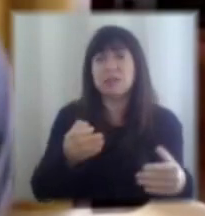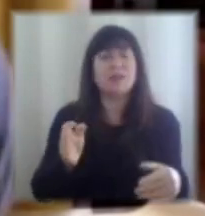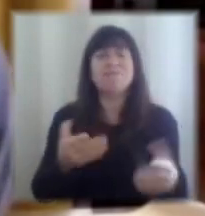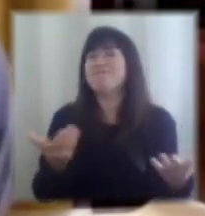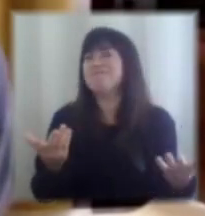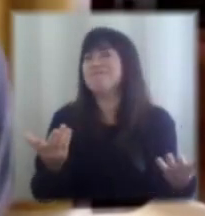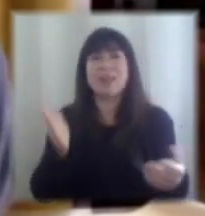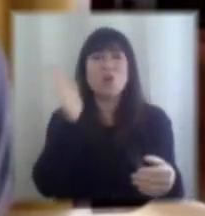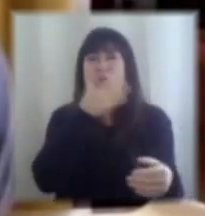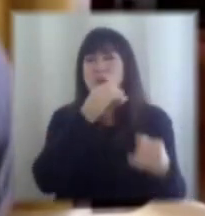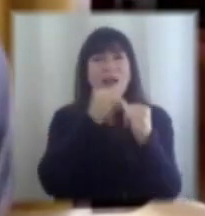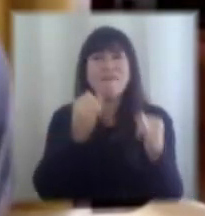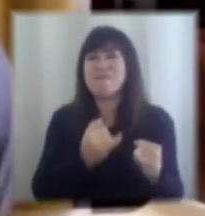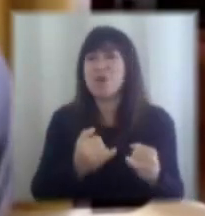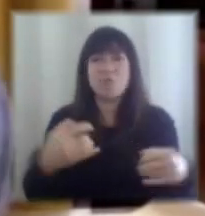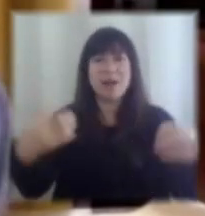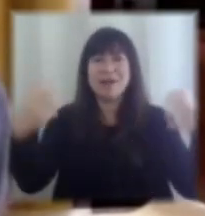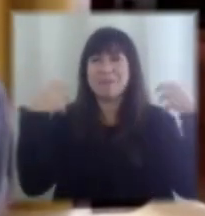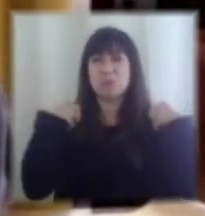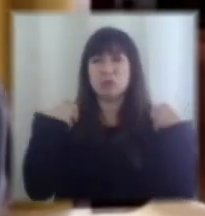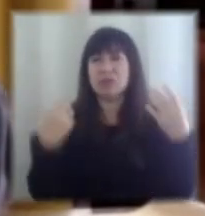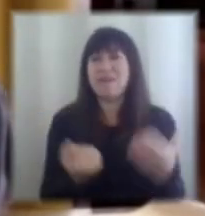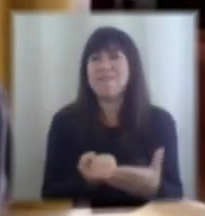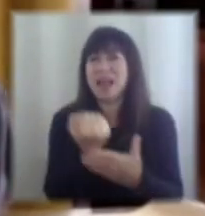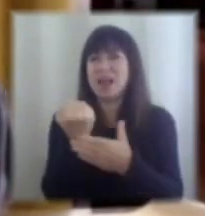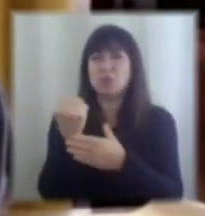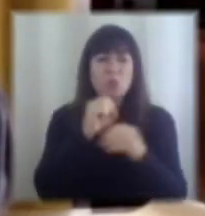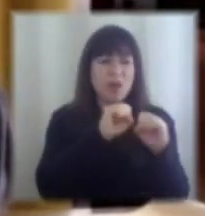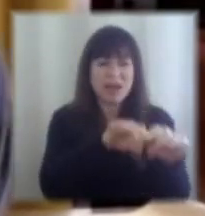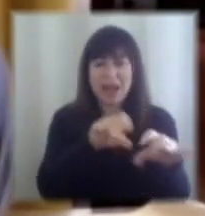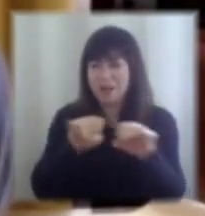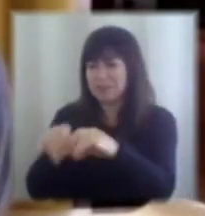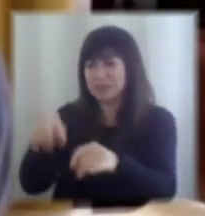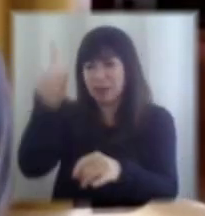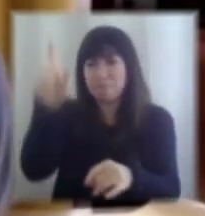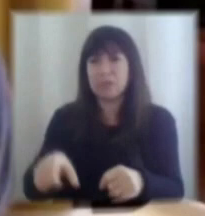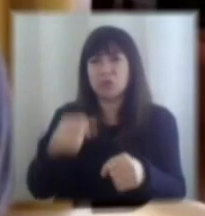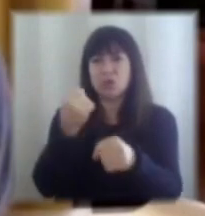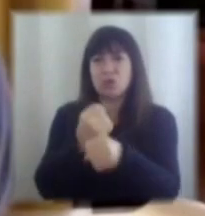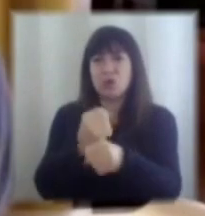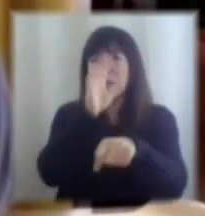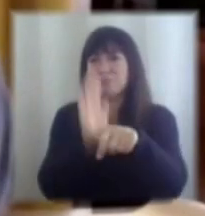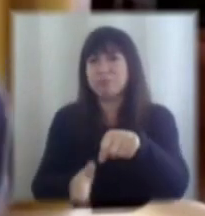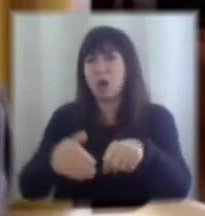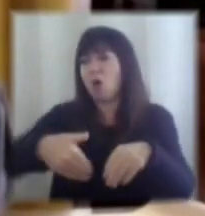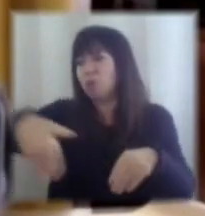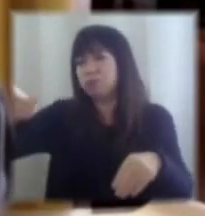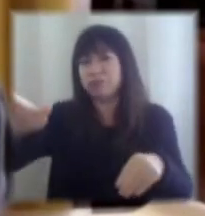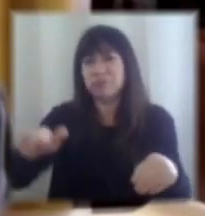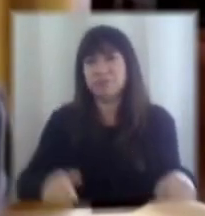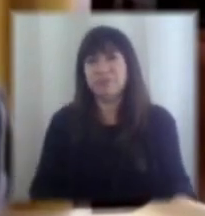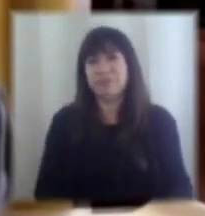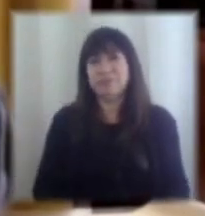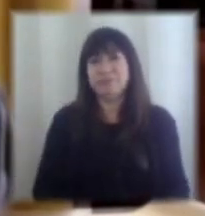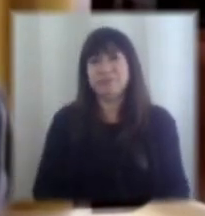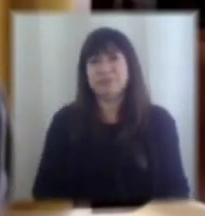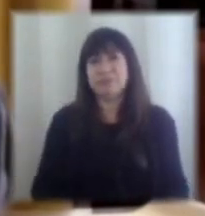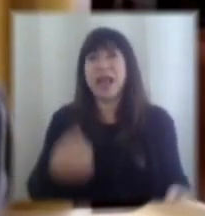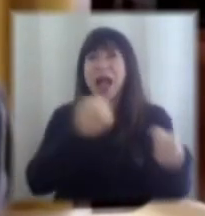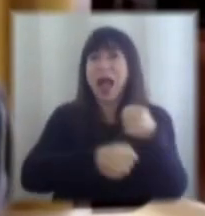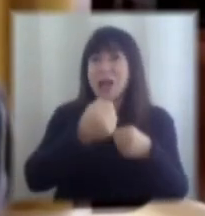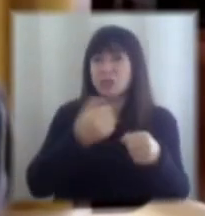de poder hacerse cargo de poder ayudar a ese trabajador que va a quedar desplazado hace años atrás